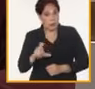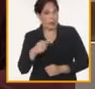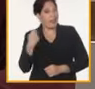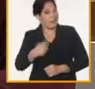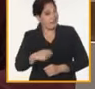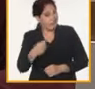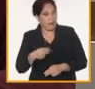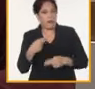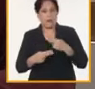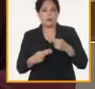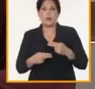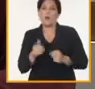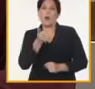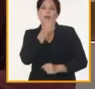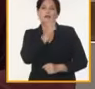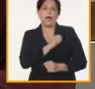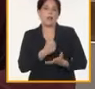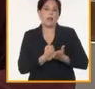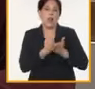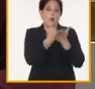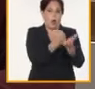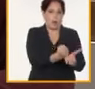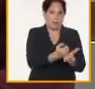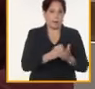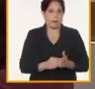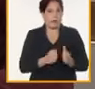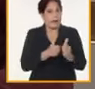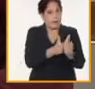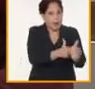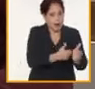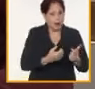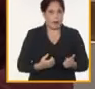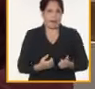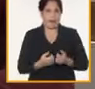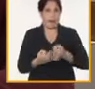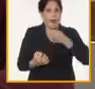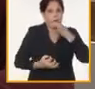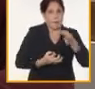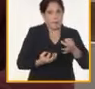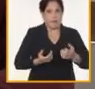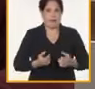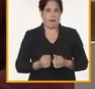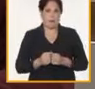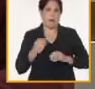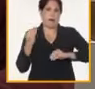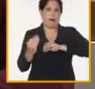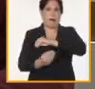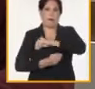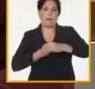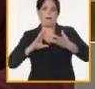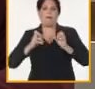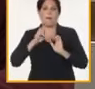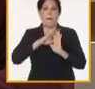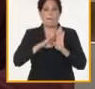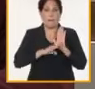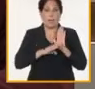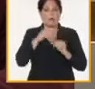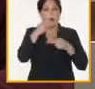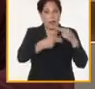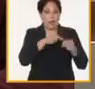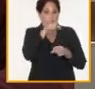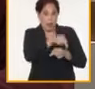papel de facilitar que se modifique el método que se está